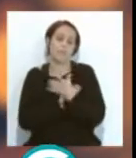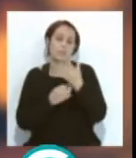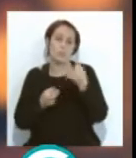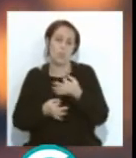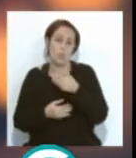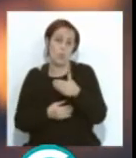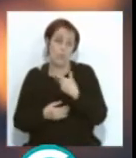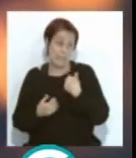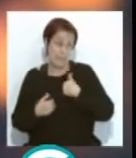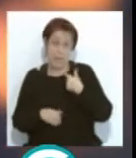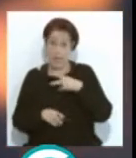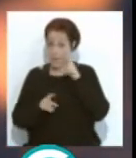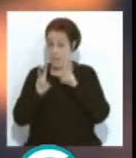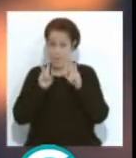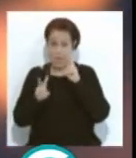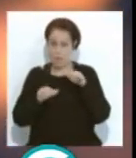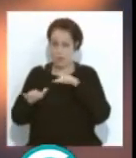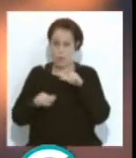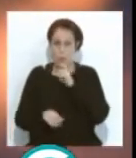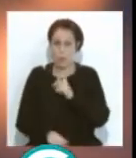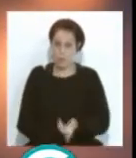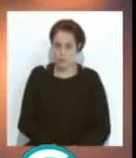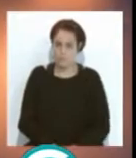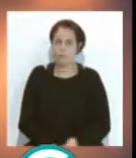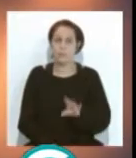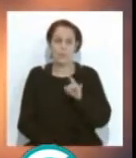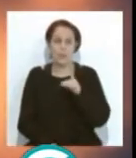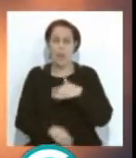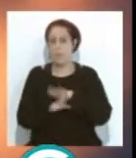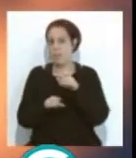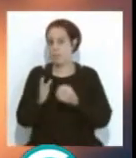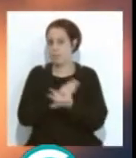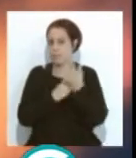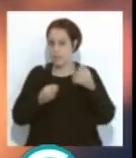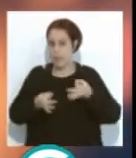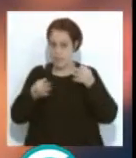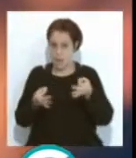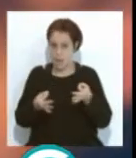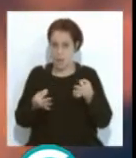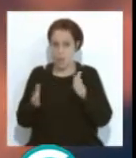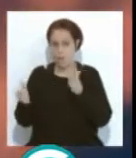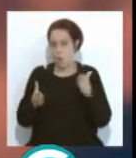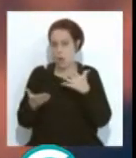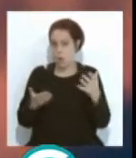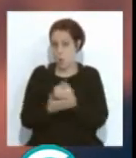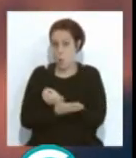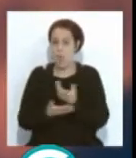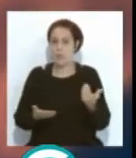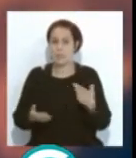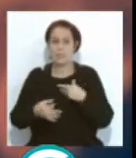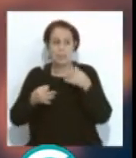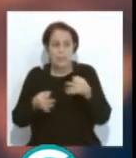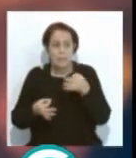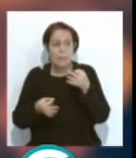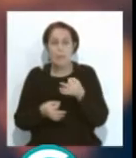Bueno, ya lo estamos viendo, ¿no? Como se están moviendo. Es que siempre sale, ha salido en todas las épocas y siempre